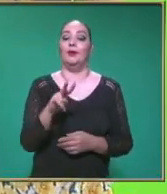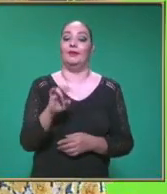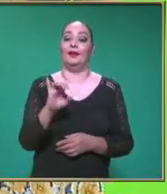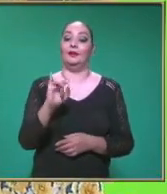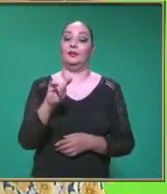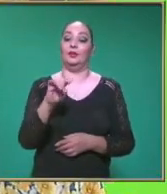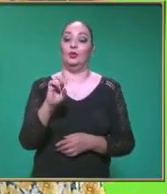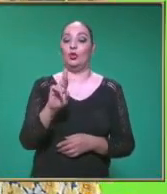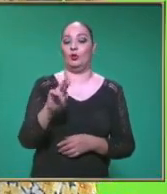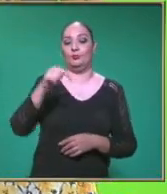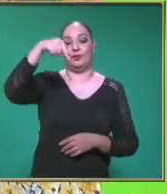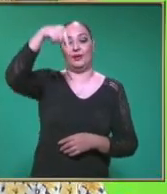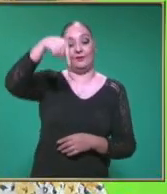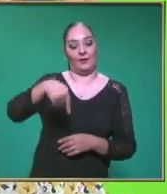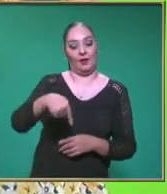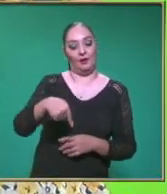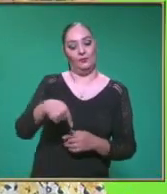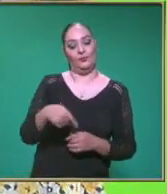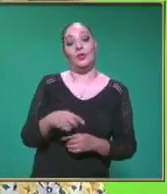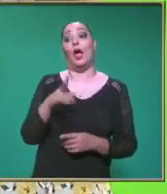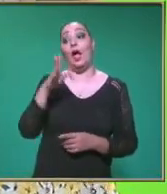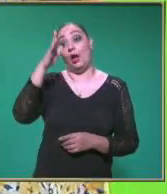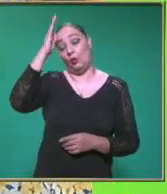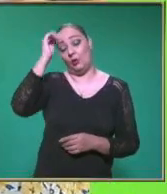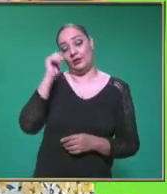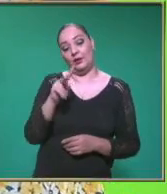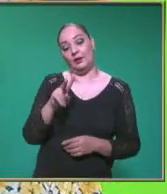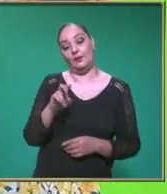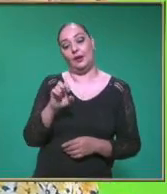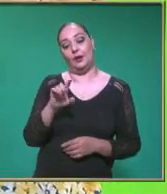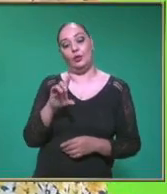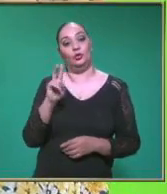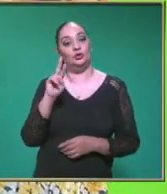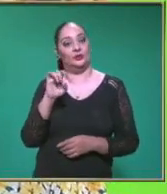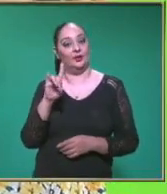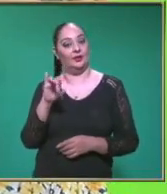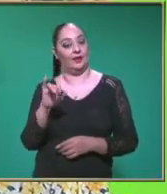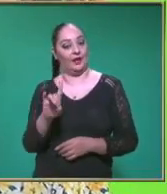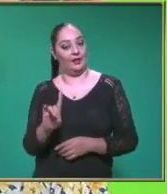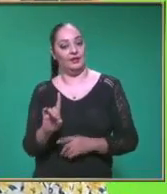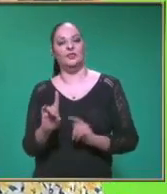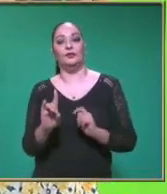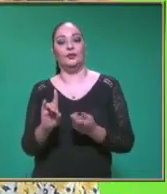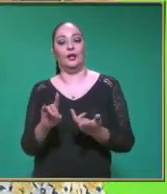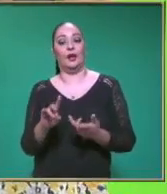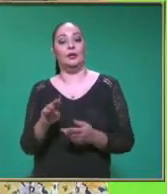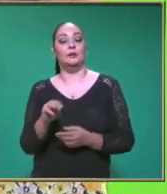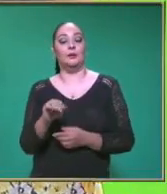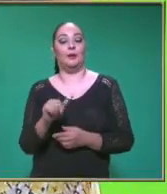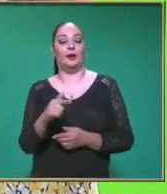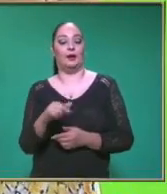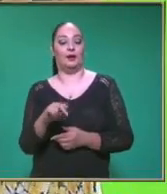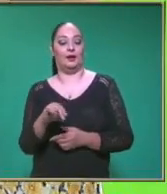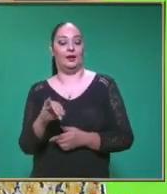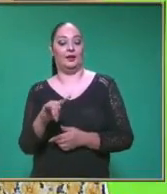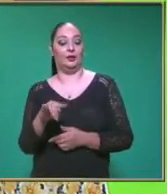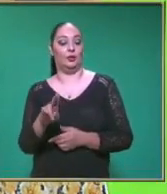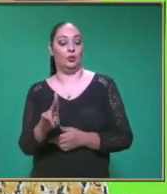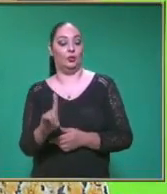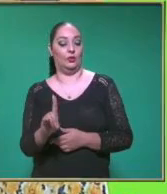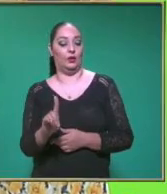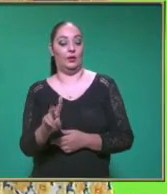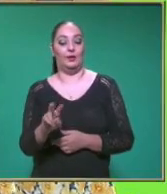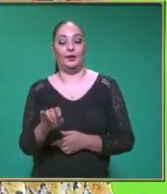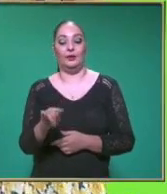abajo Recordemos que La velocidad Es una magnitud Vectorial Por lo tanto Tiene que ser expresada Con vectores ¿Verdad